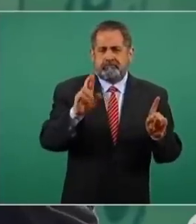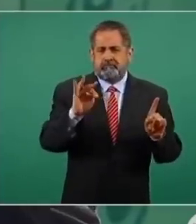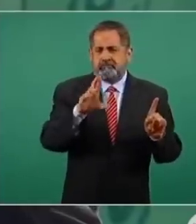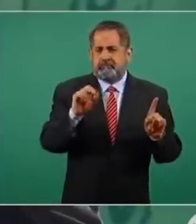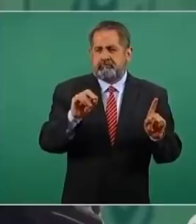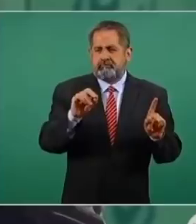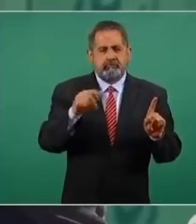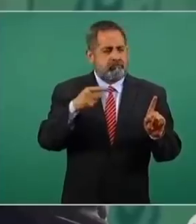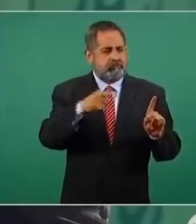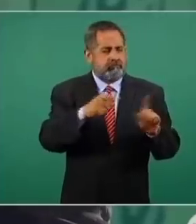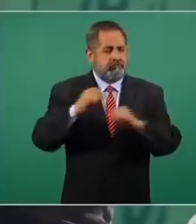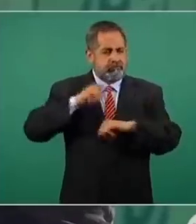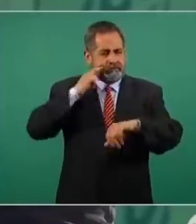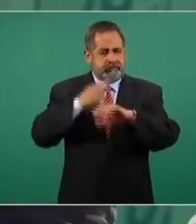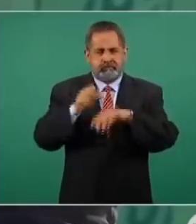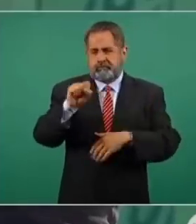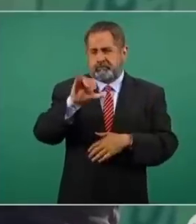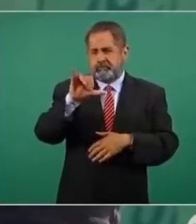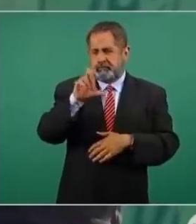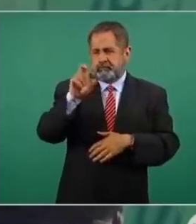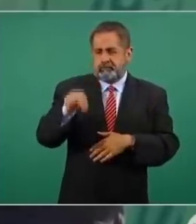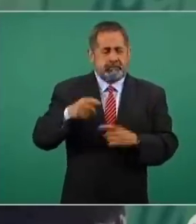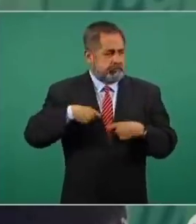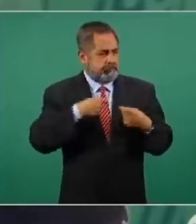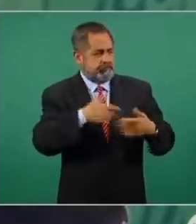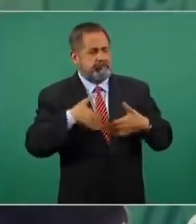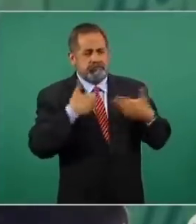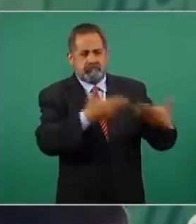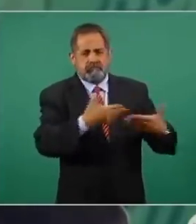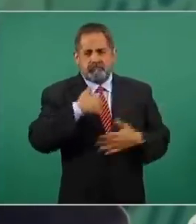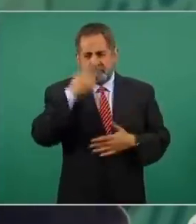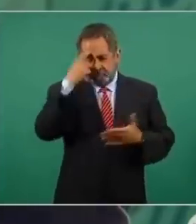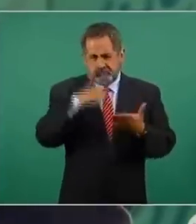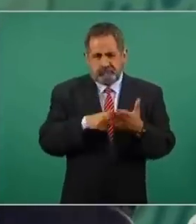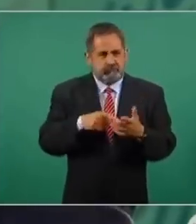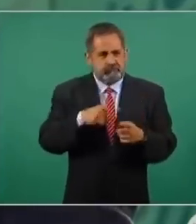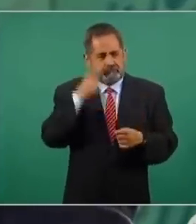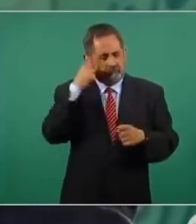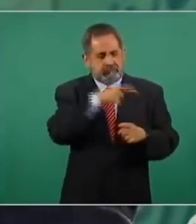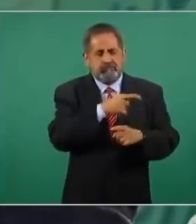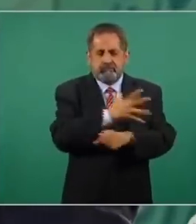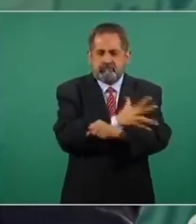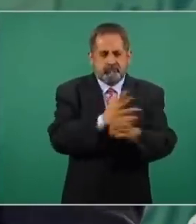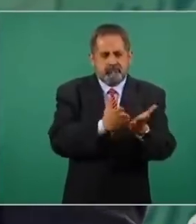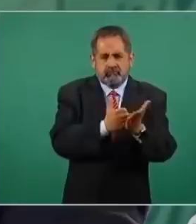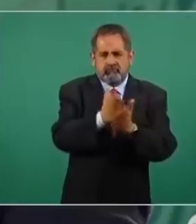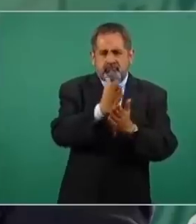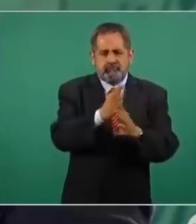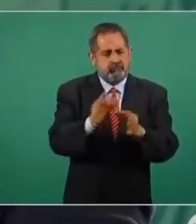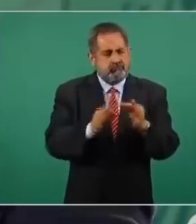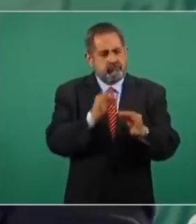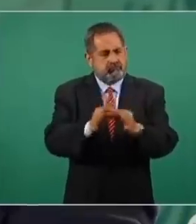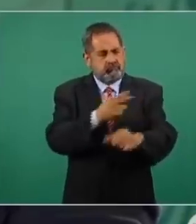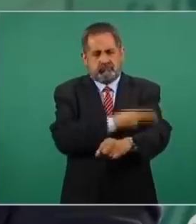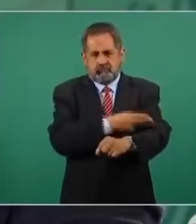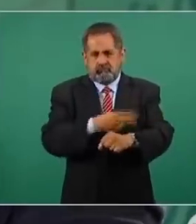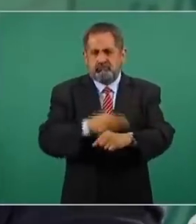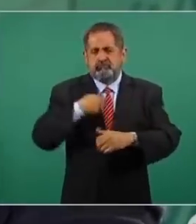Suprema Corte de Justicia de la Nación lo considero un hombre íntegro un agente honesto